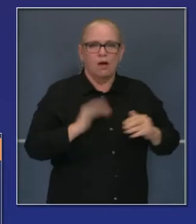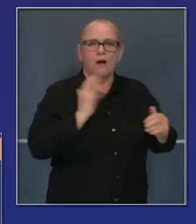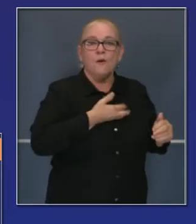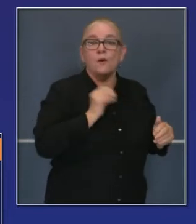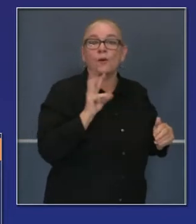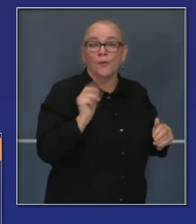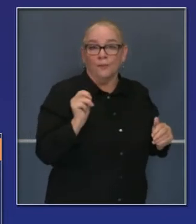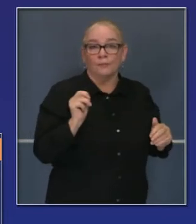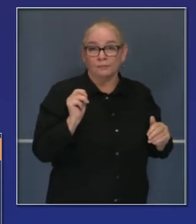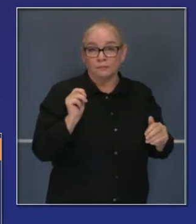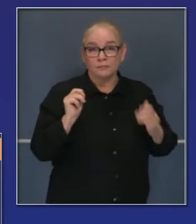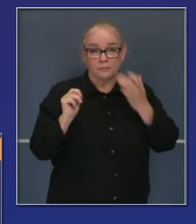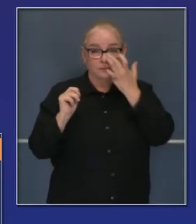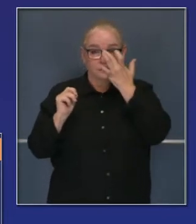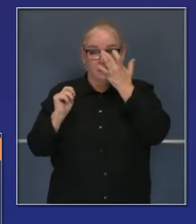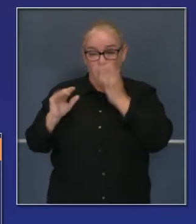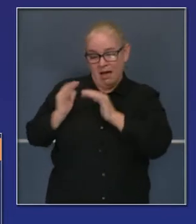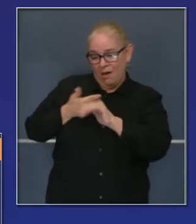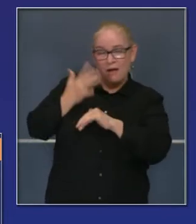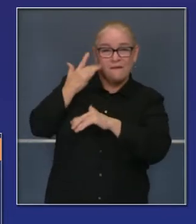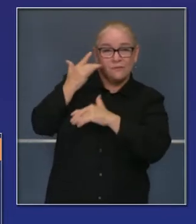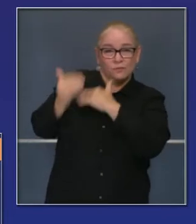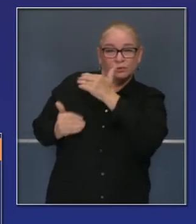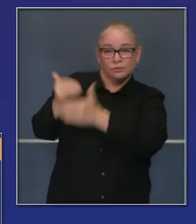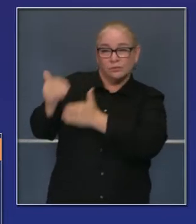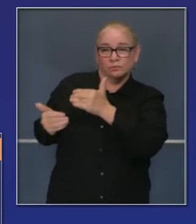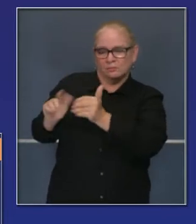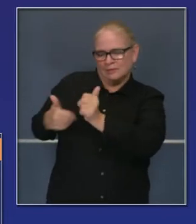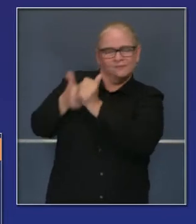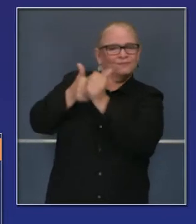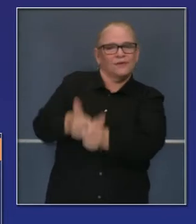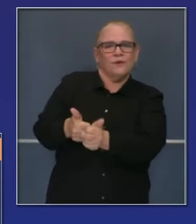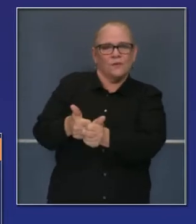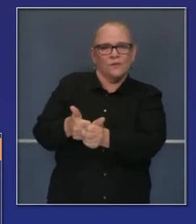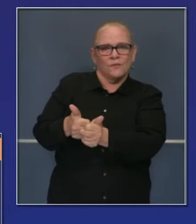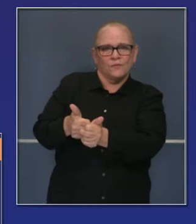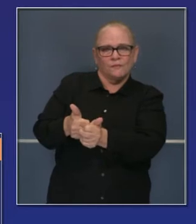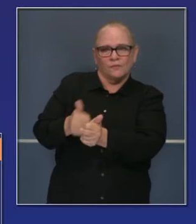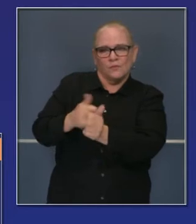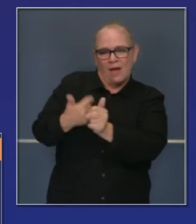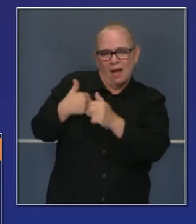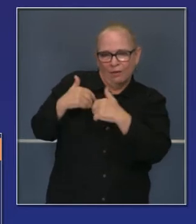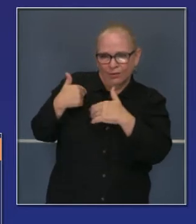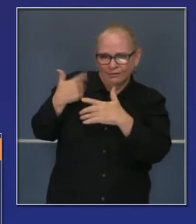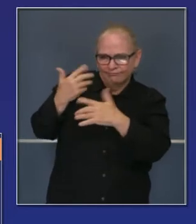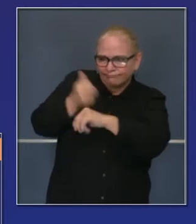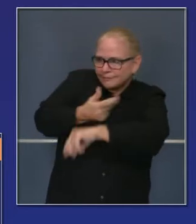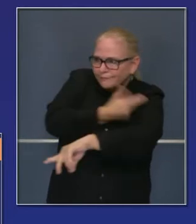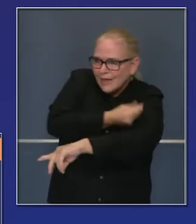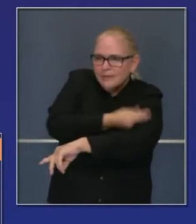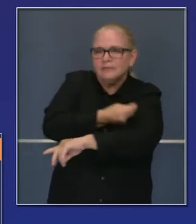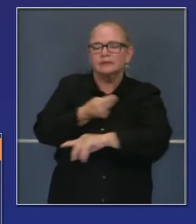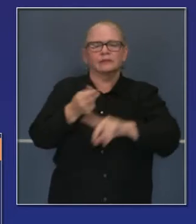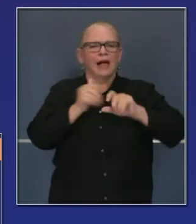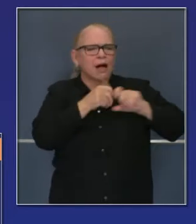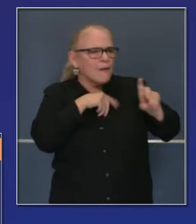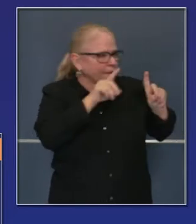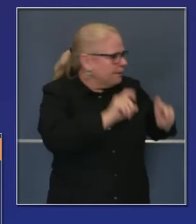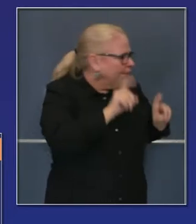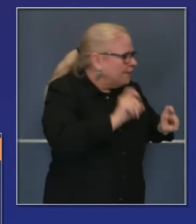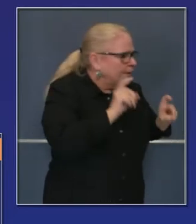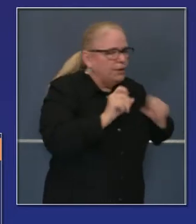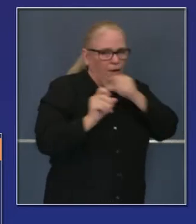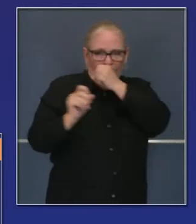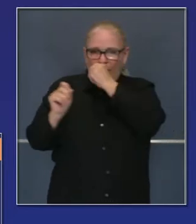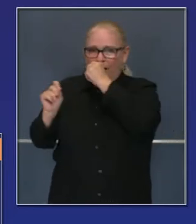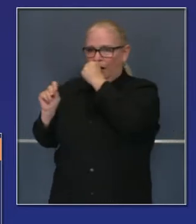monitorear de cerca los protocolos y procedimientos relacionados con las pruebas para la vacuna. Y para darles una impresión de eso, verán esta transparencia